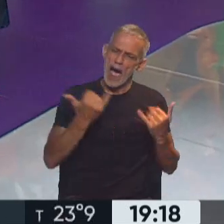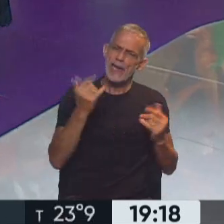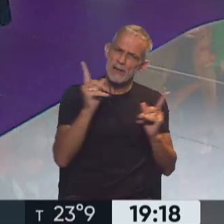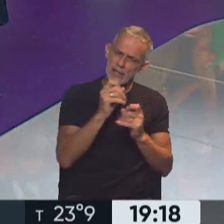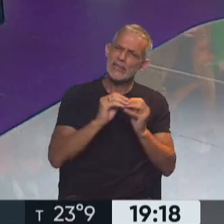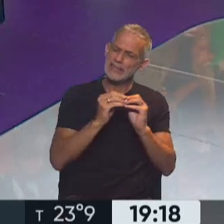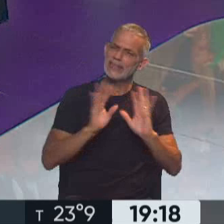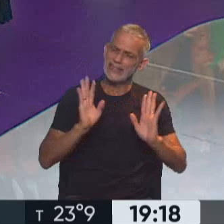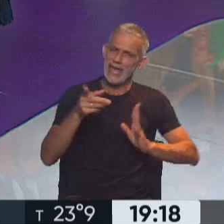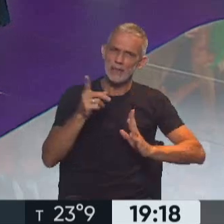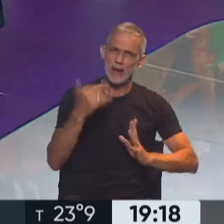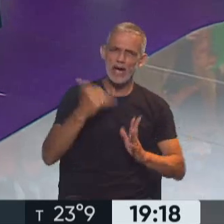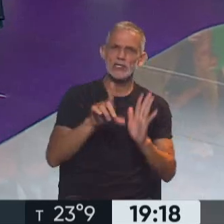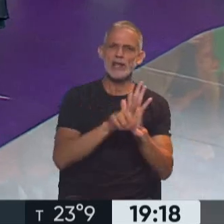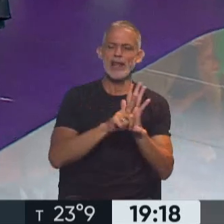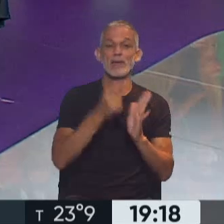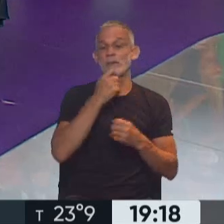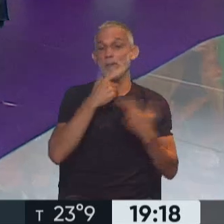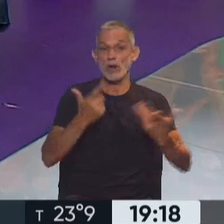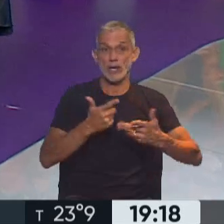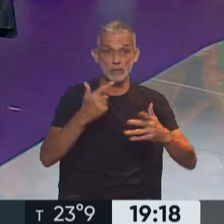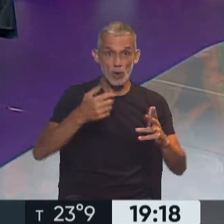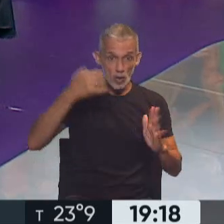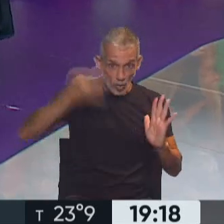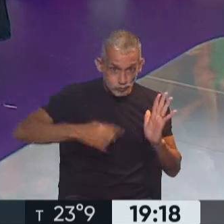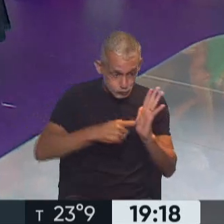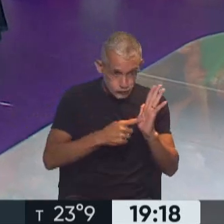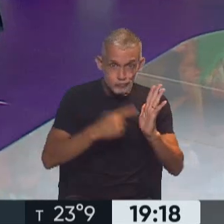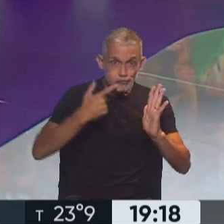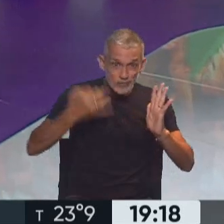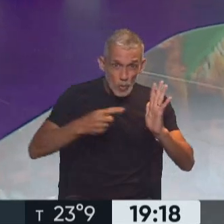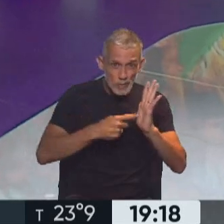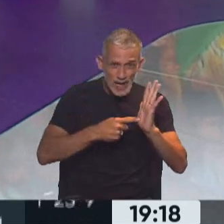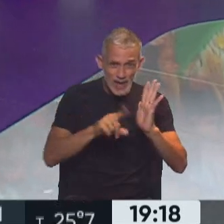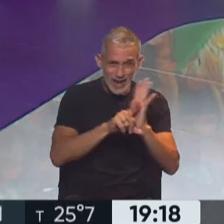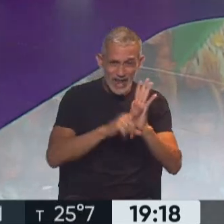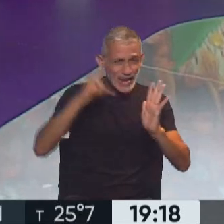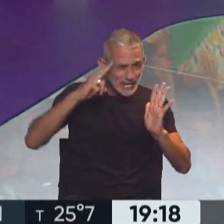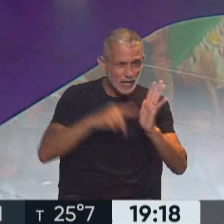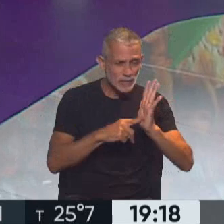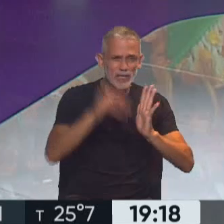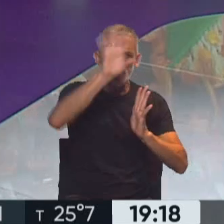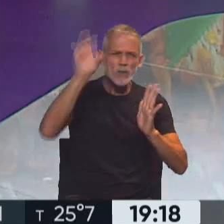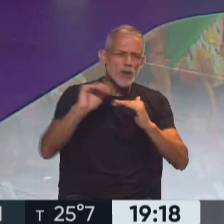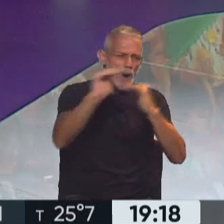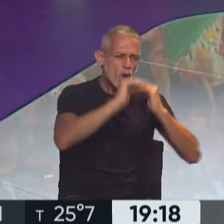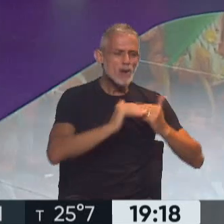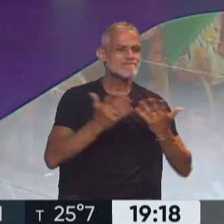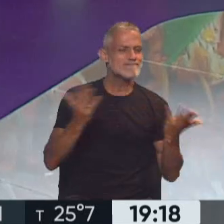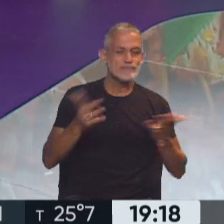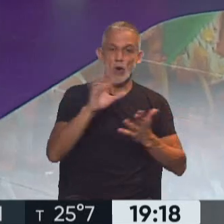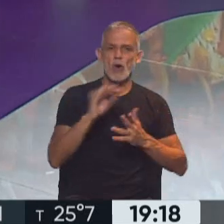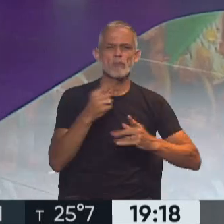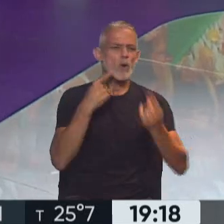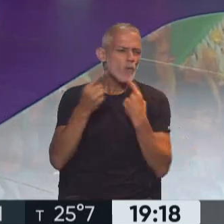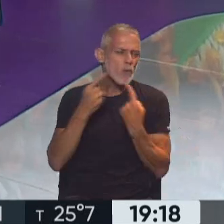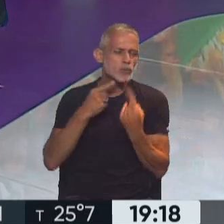también al respecto que orbitan la ley. Por ejemplo, ¿se cumple la ley IBE en todas las provincias por igual? Por ejemplo, ¿cuántas